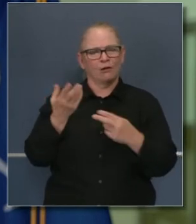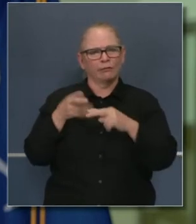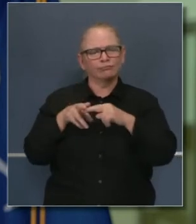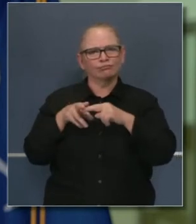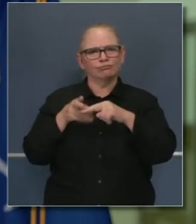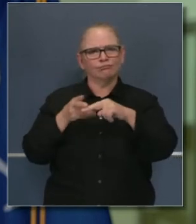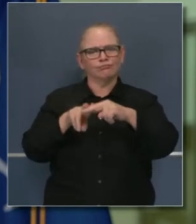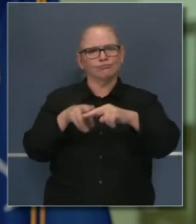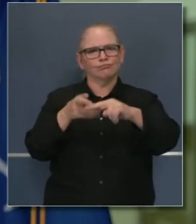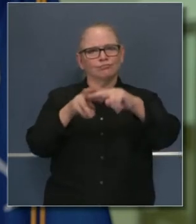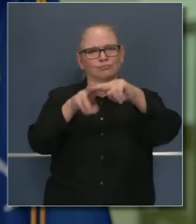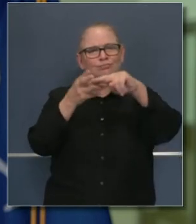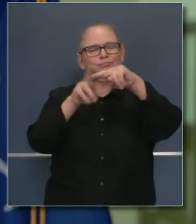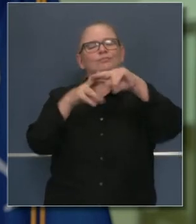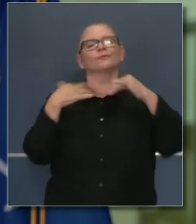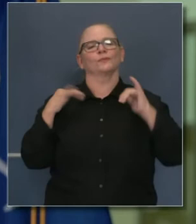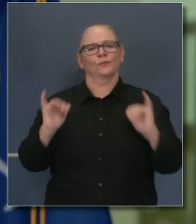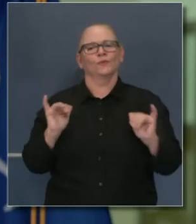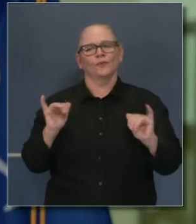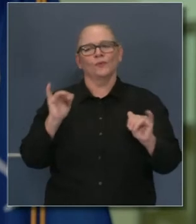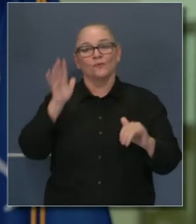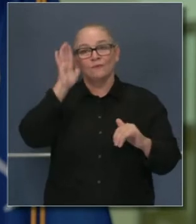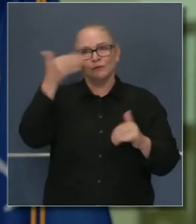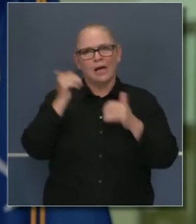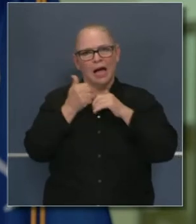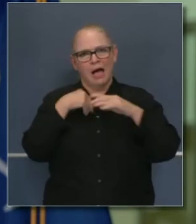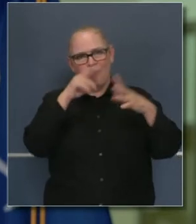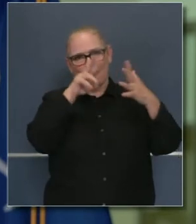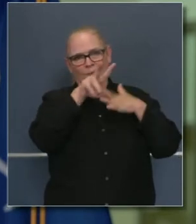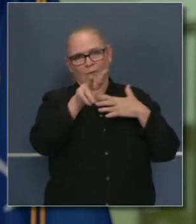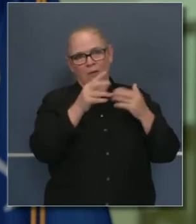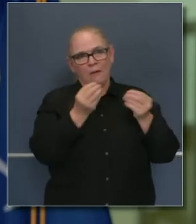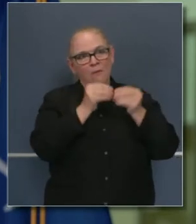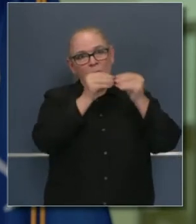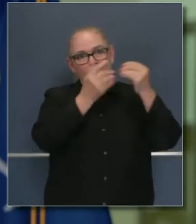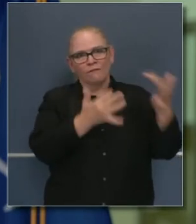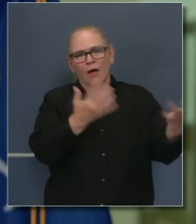forestales. Basado en todo lo que acabo de decir, el futuro es un momento